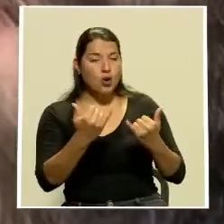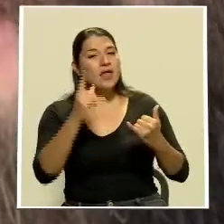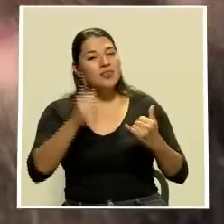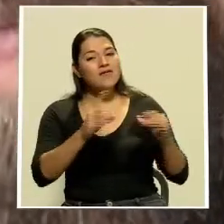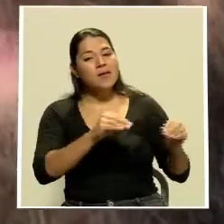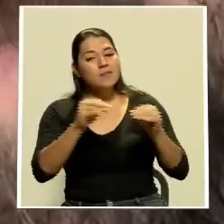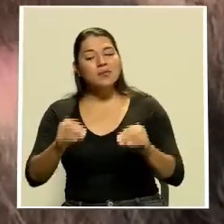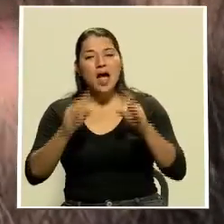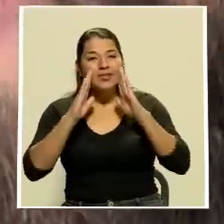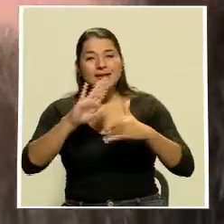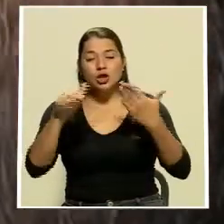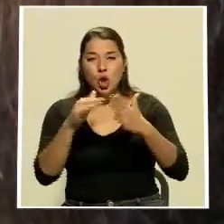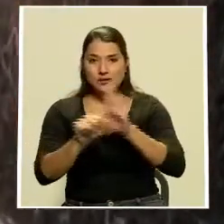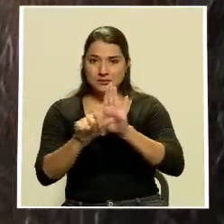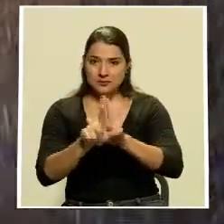plenario legislativo